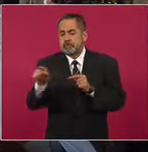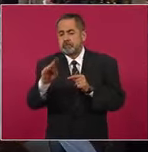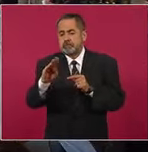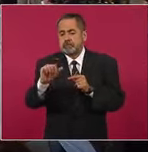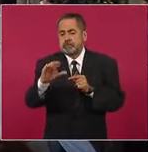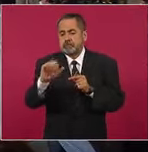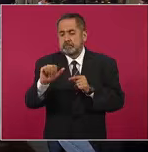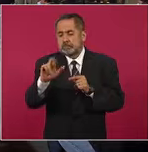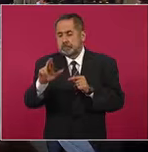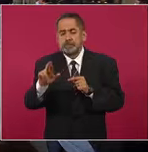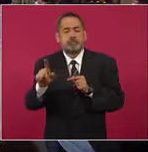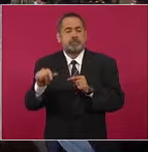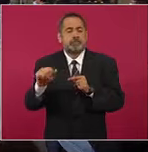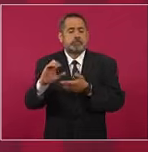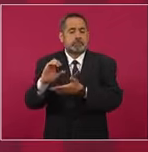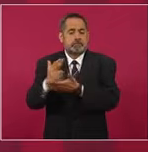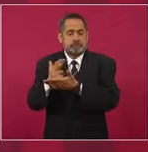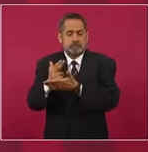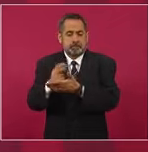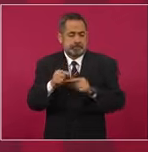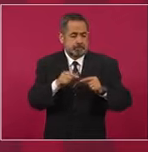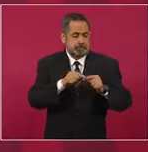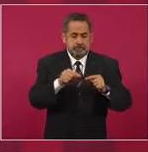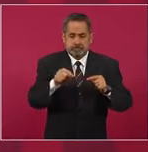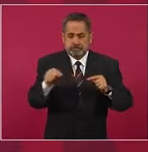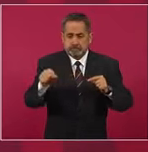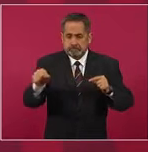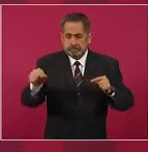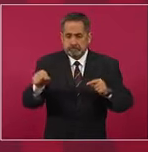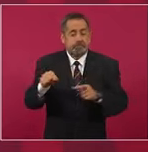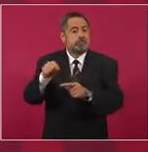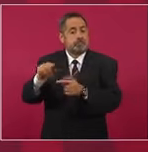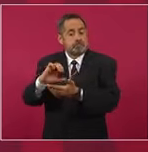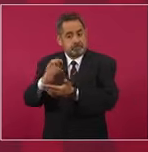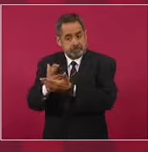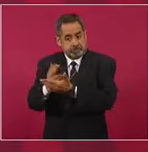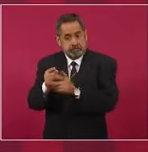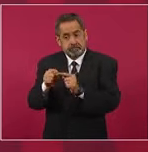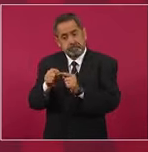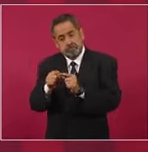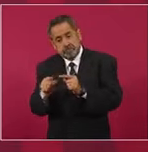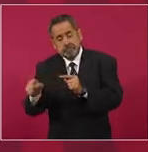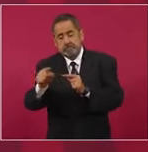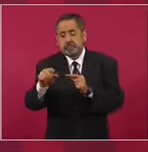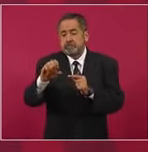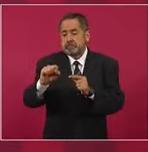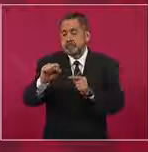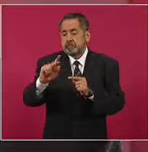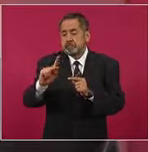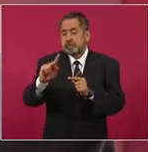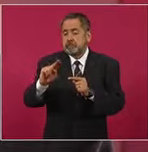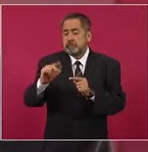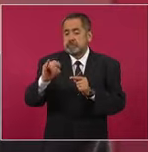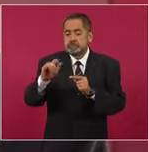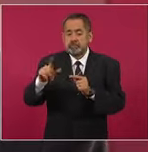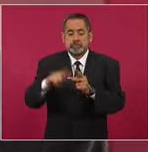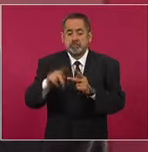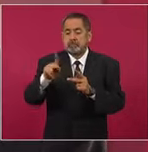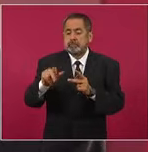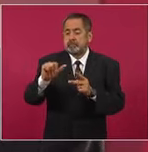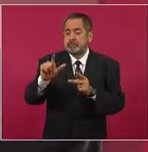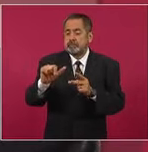Chetumal, de Chetumal, Espujil, Calakmul,